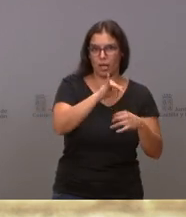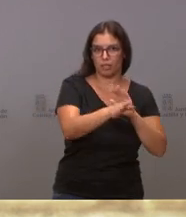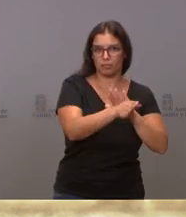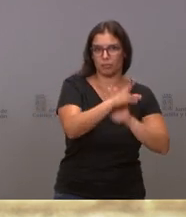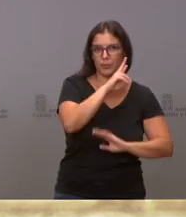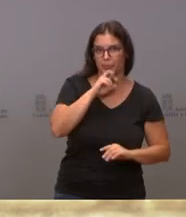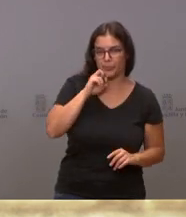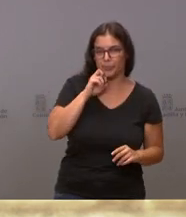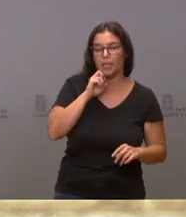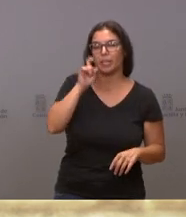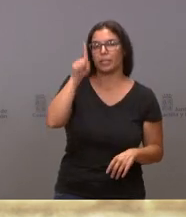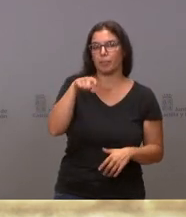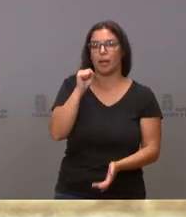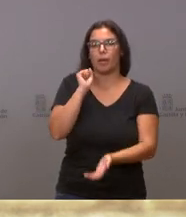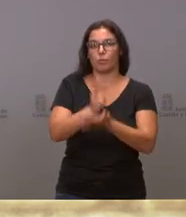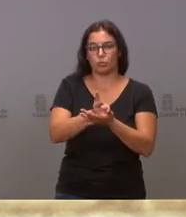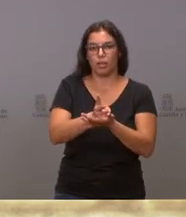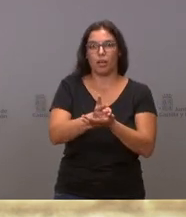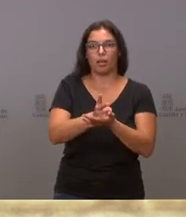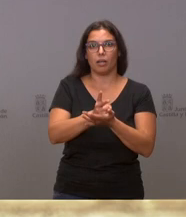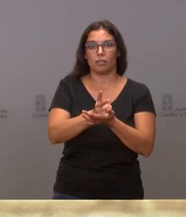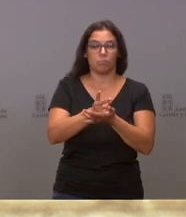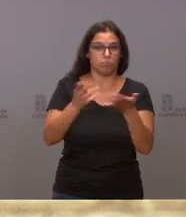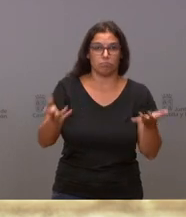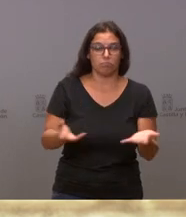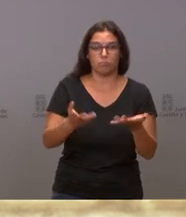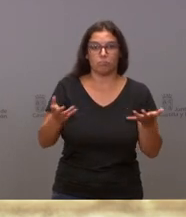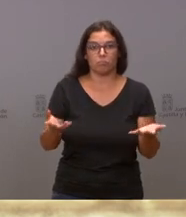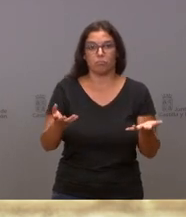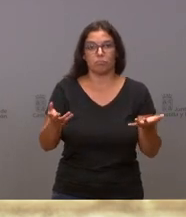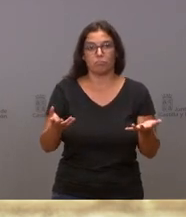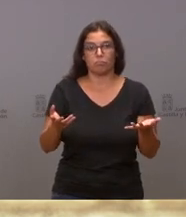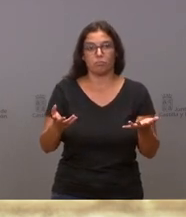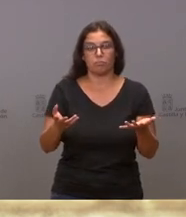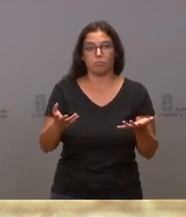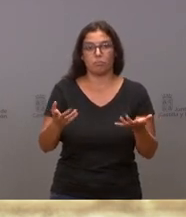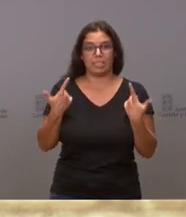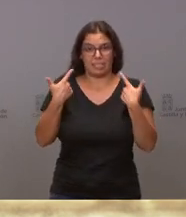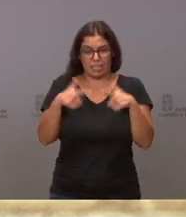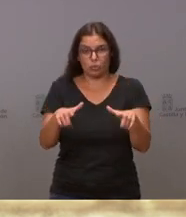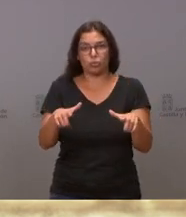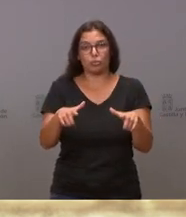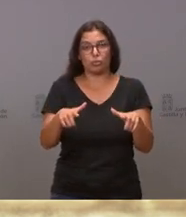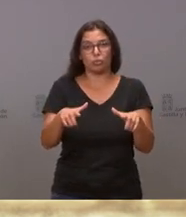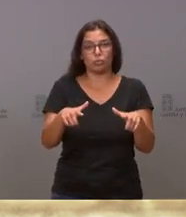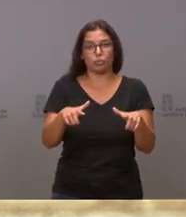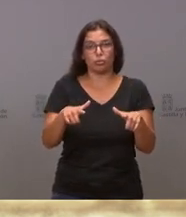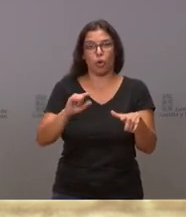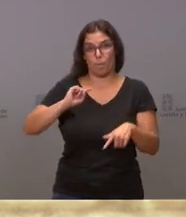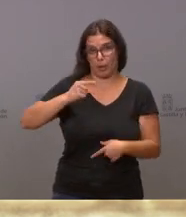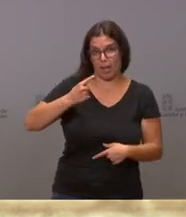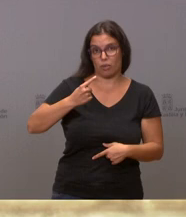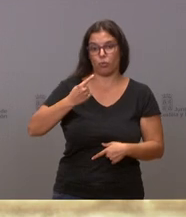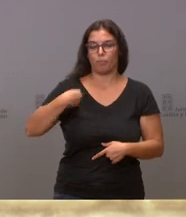apostar por el sector primario, que nos parece